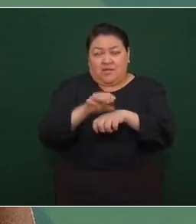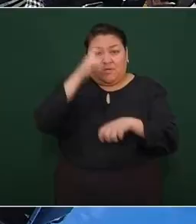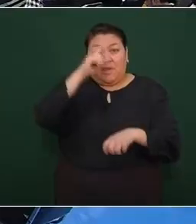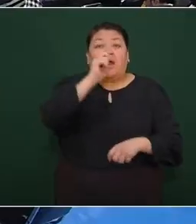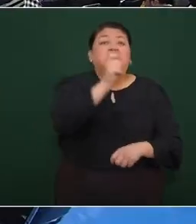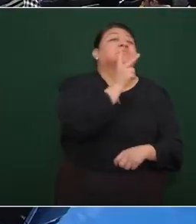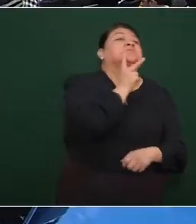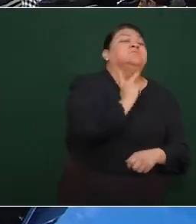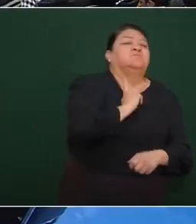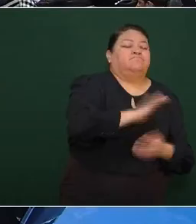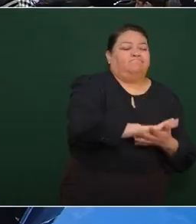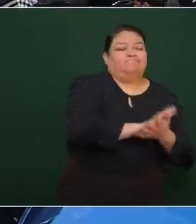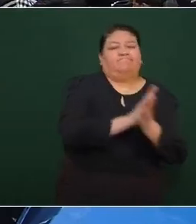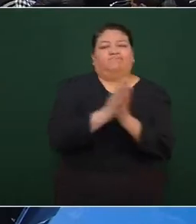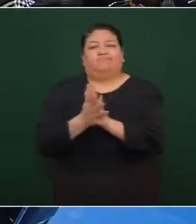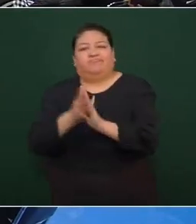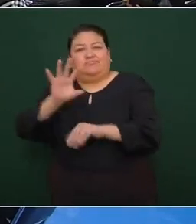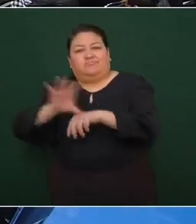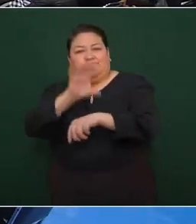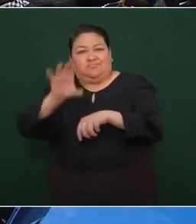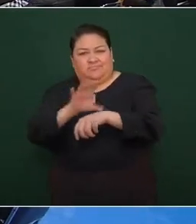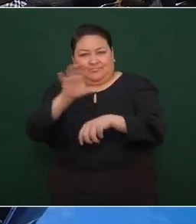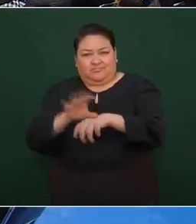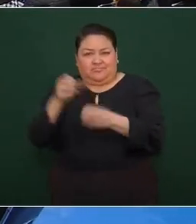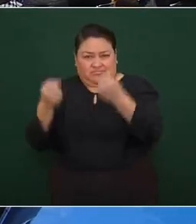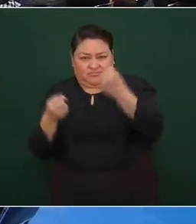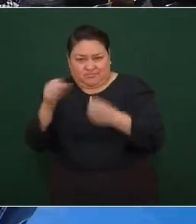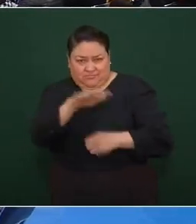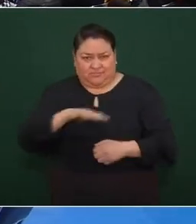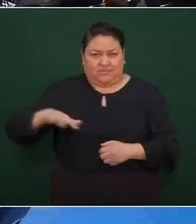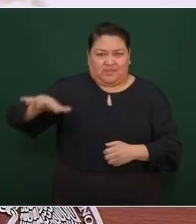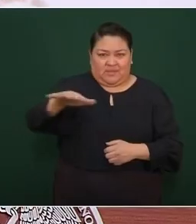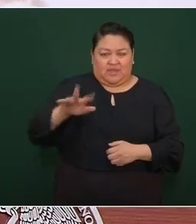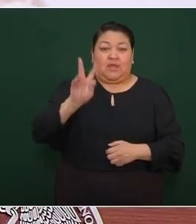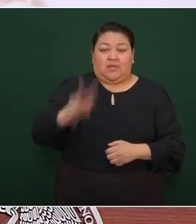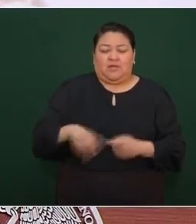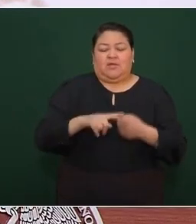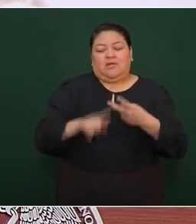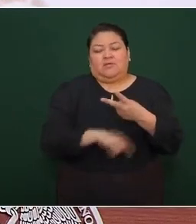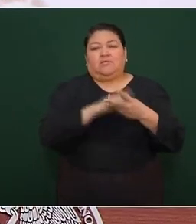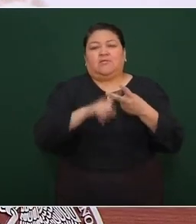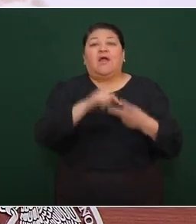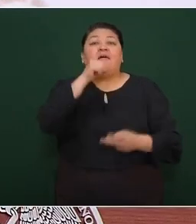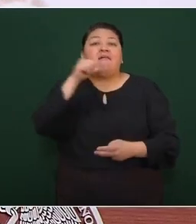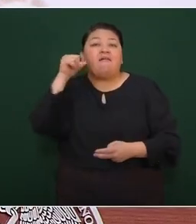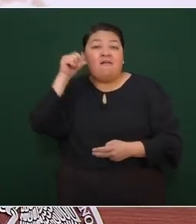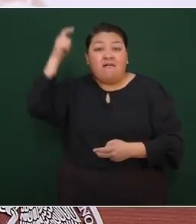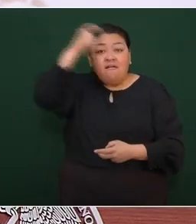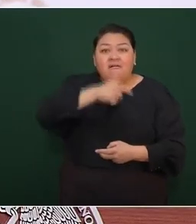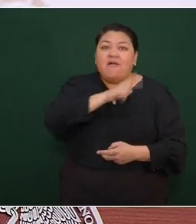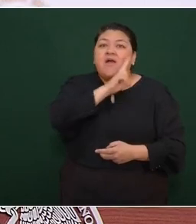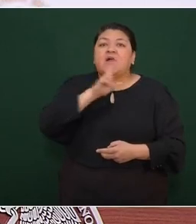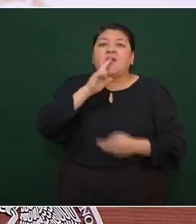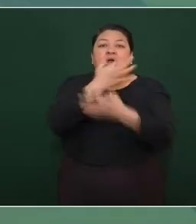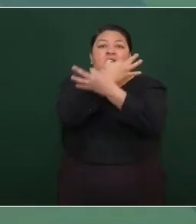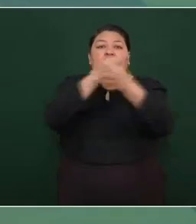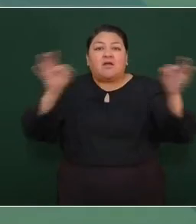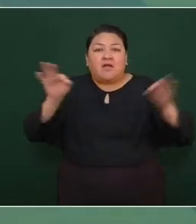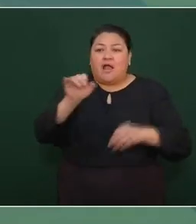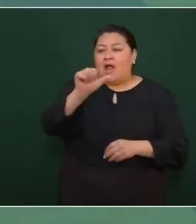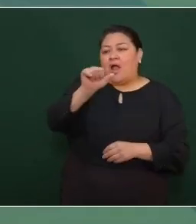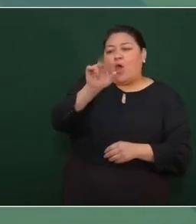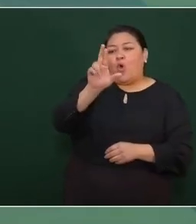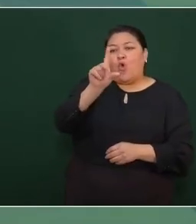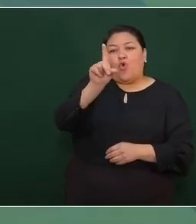a electromovilidad. En este mismo rubro, quisiera dar una gran noticia generada ayer por la noche. Audi México y su